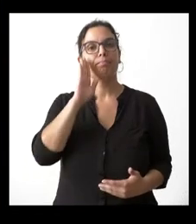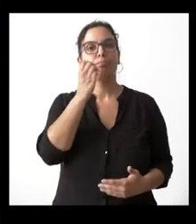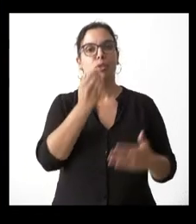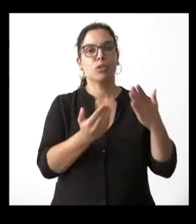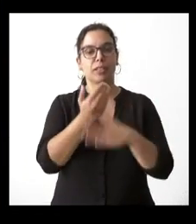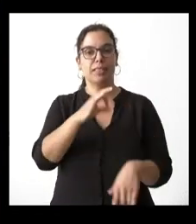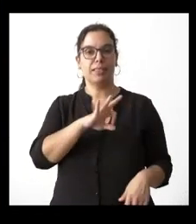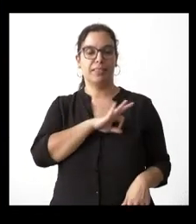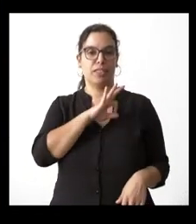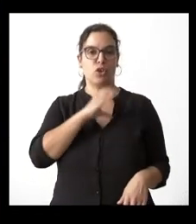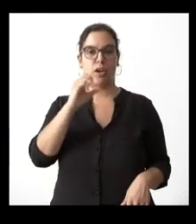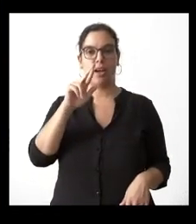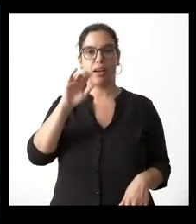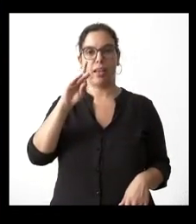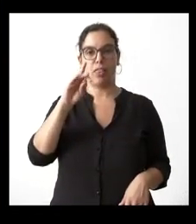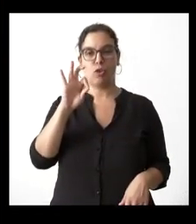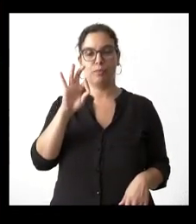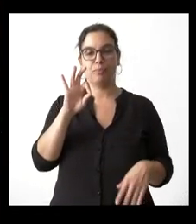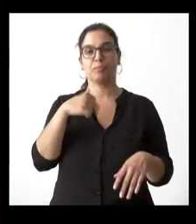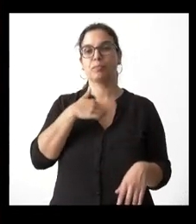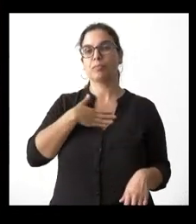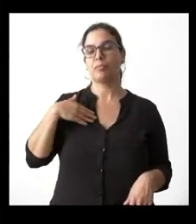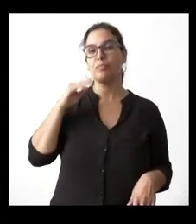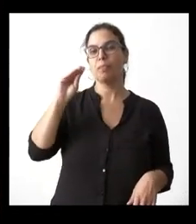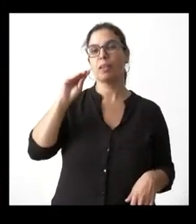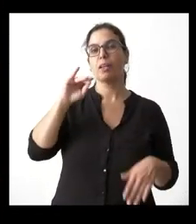Carriedo y yo le quería preguntar por el plan